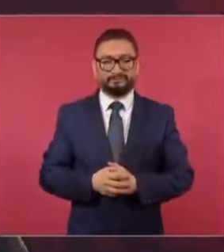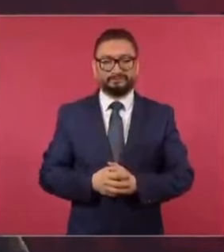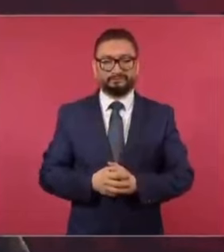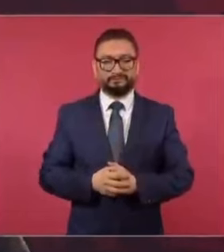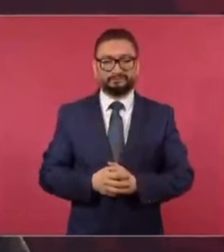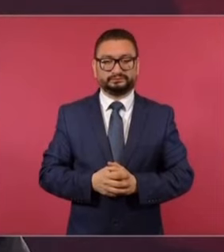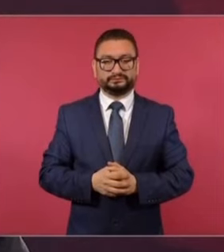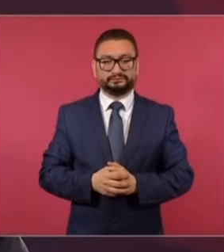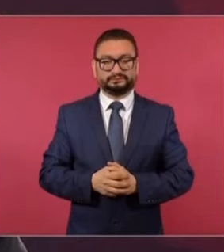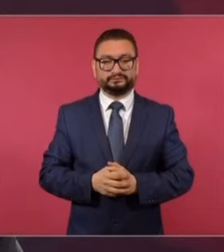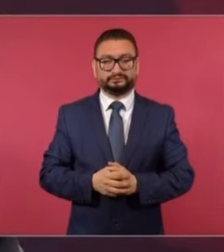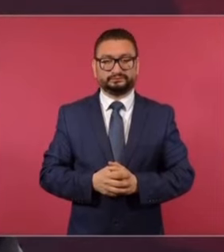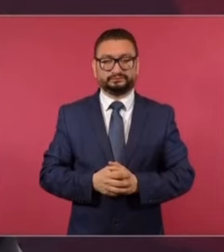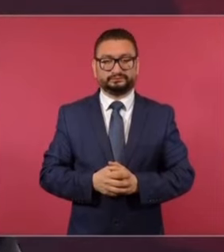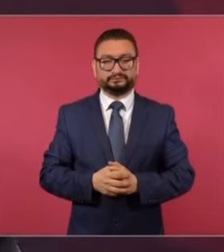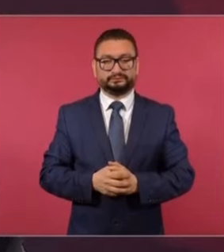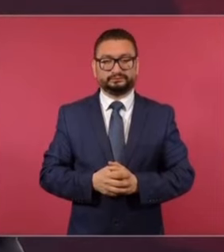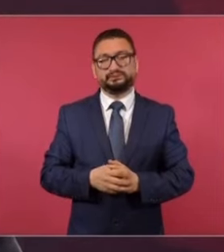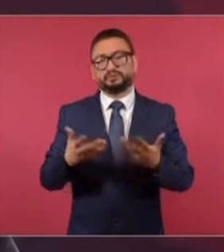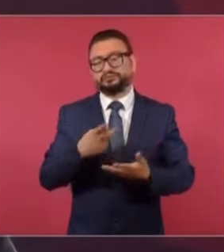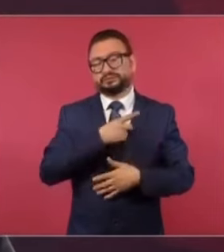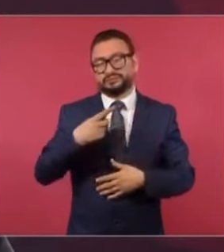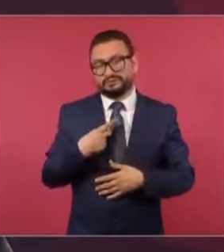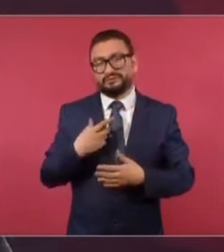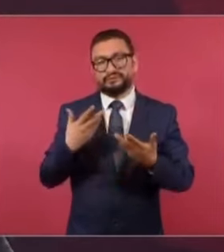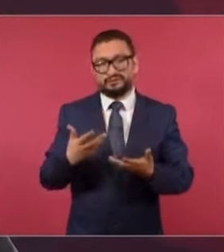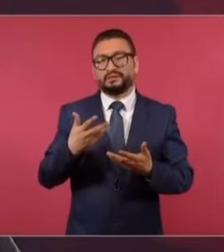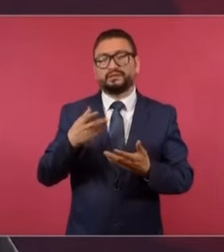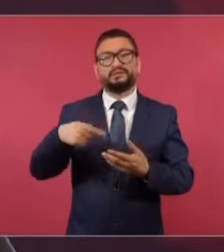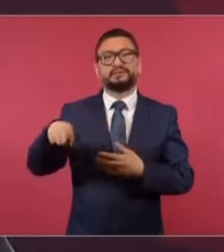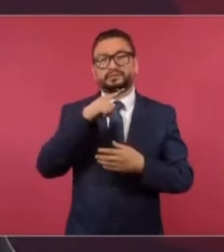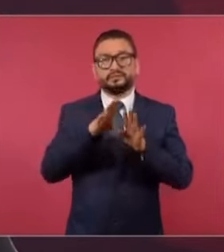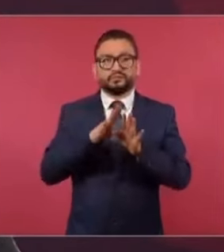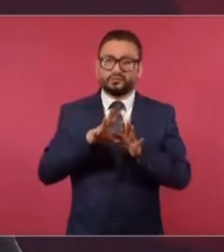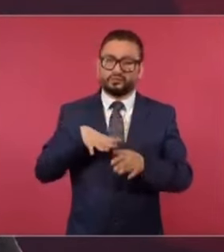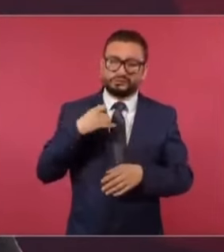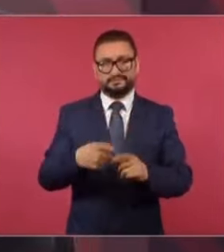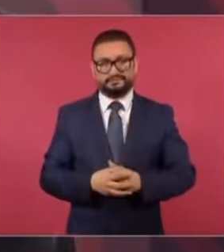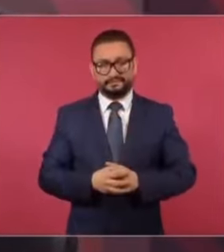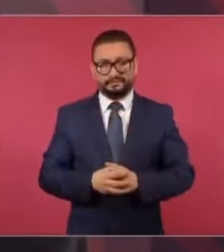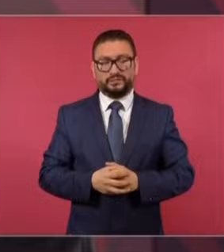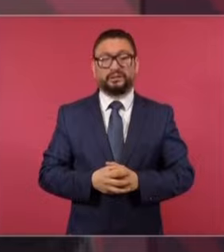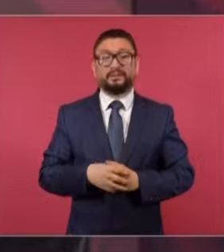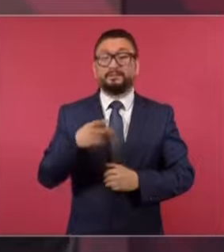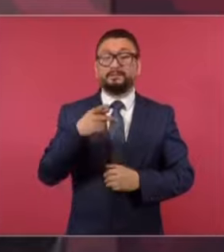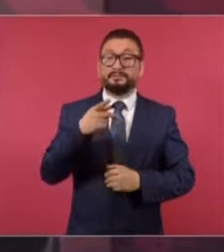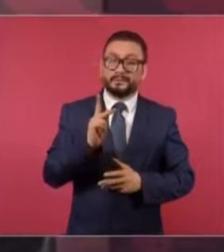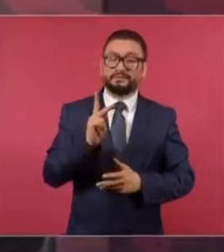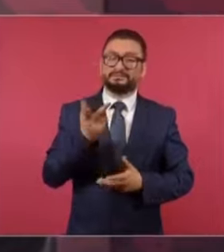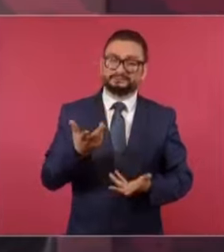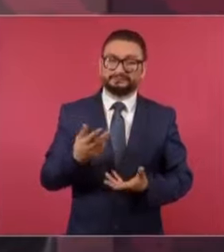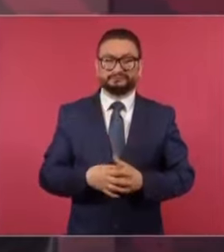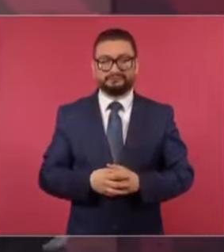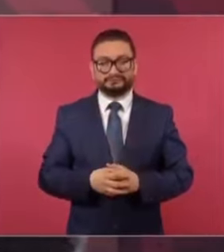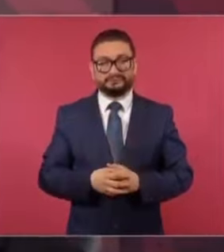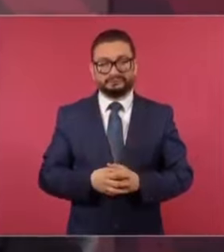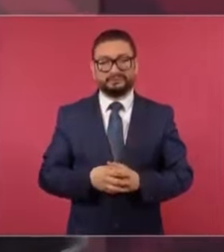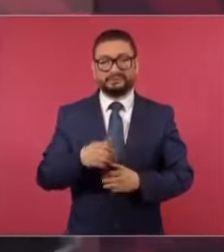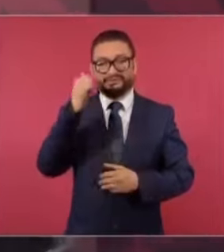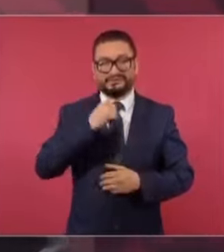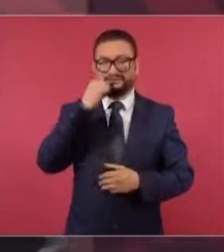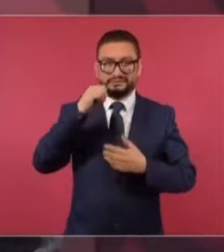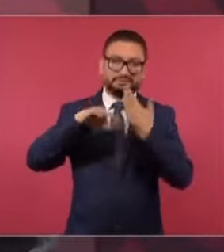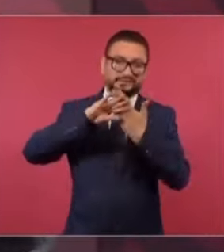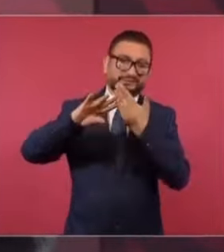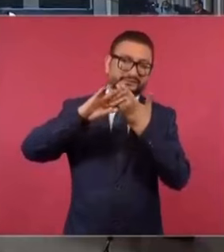estar dispuestos al sacrificio. Son muchas fatigas. Pero trae uno el huracán